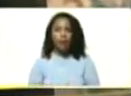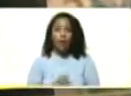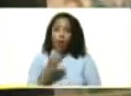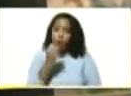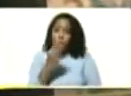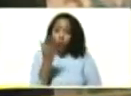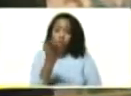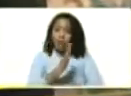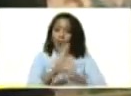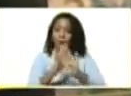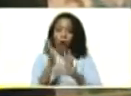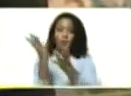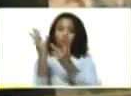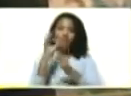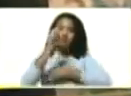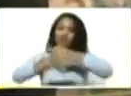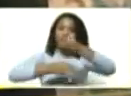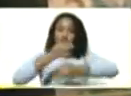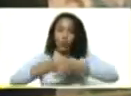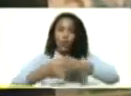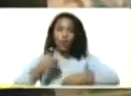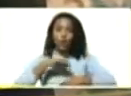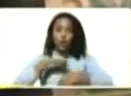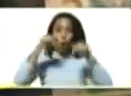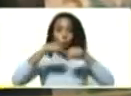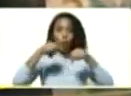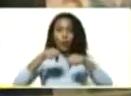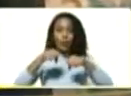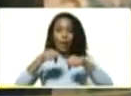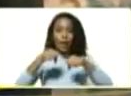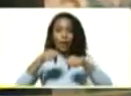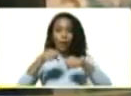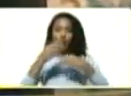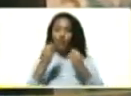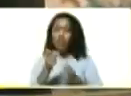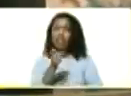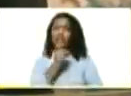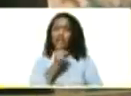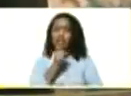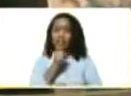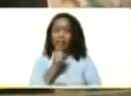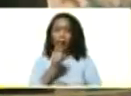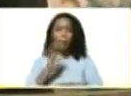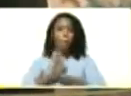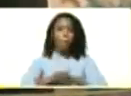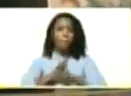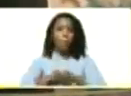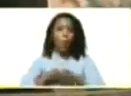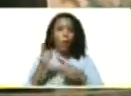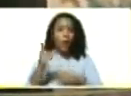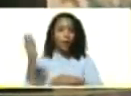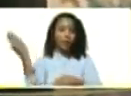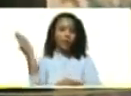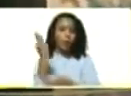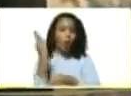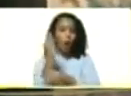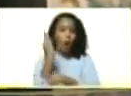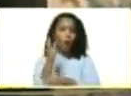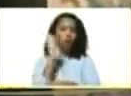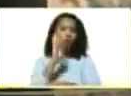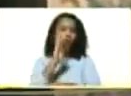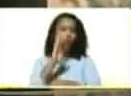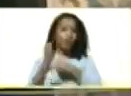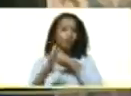como usted lo ha indicado, estamos en una coyuntura muy compleja, muy complicada, por las sanciones ilícitas